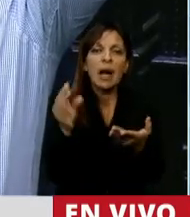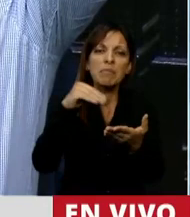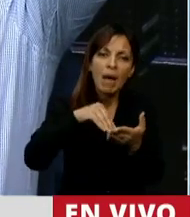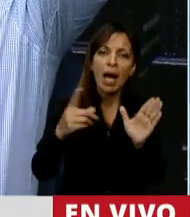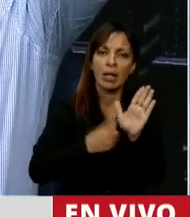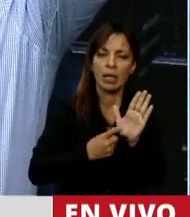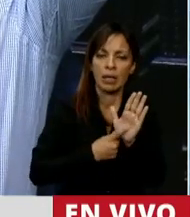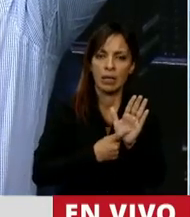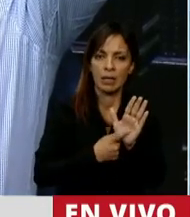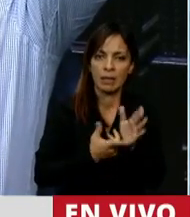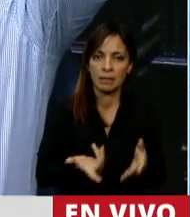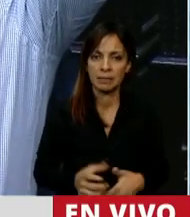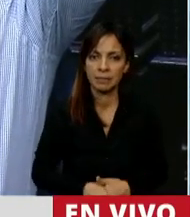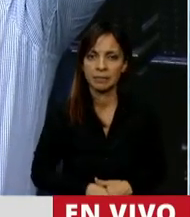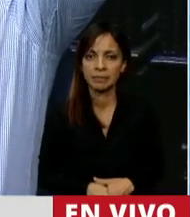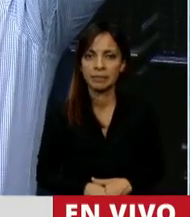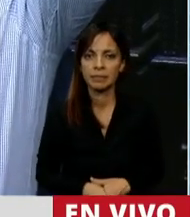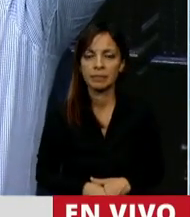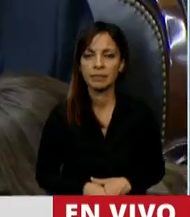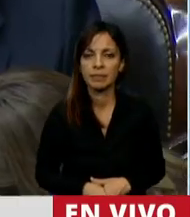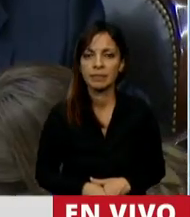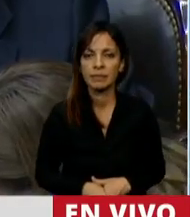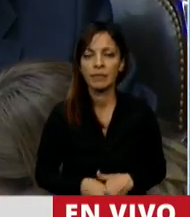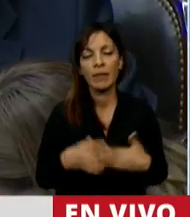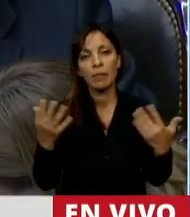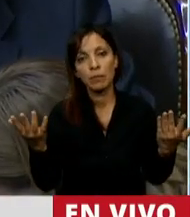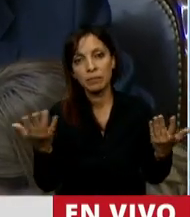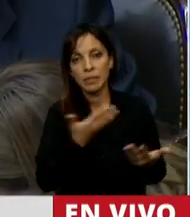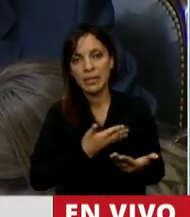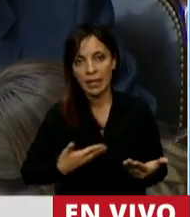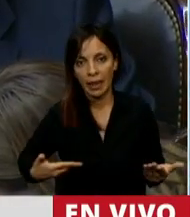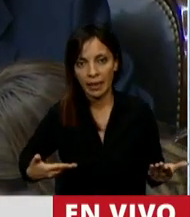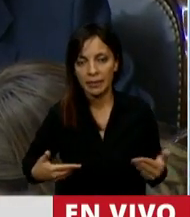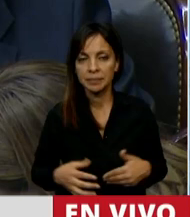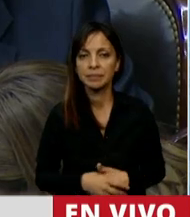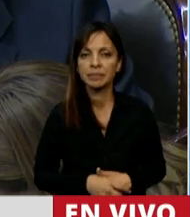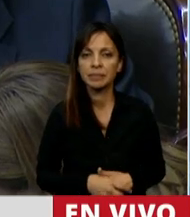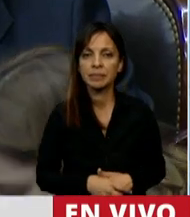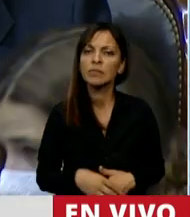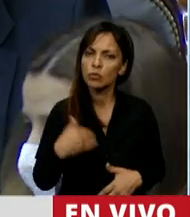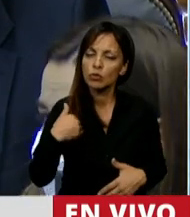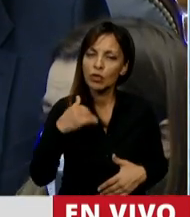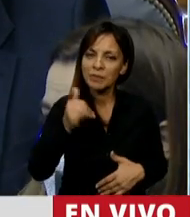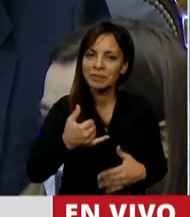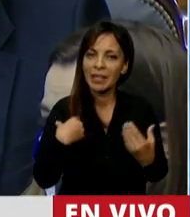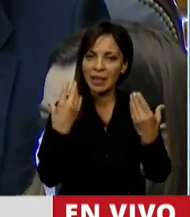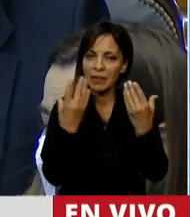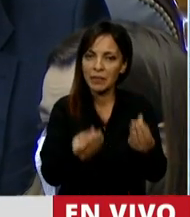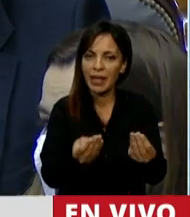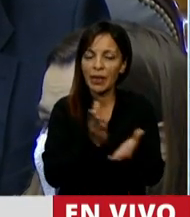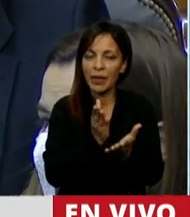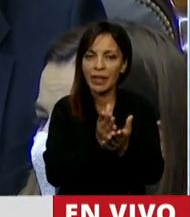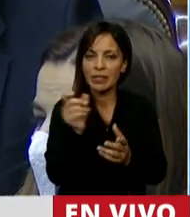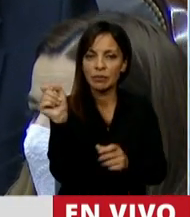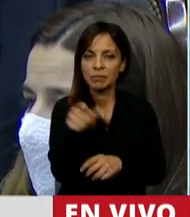normativas para que se aplique. Mire, señor presidente, soy defensora de los derechos de las